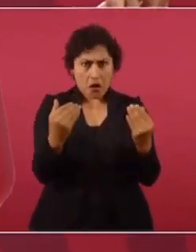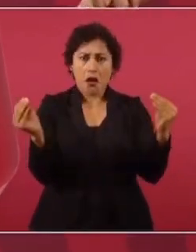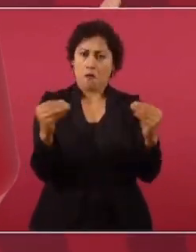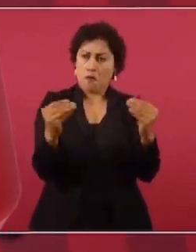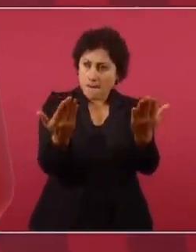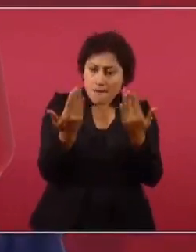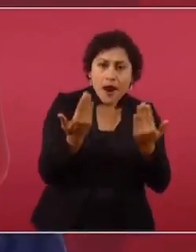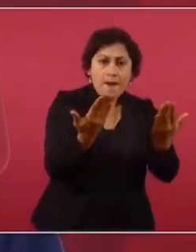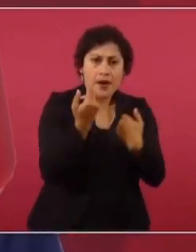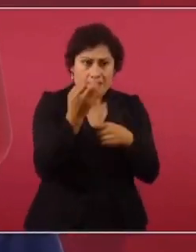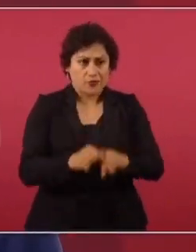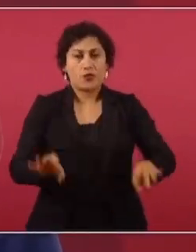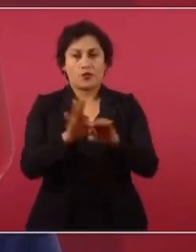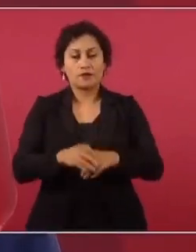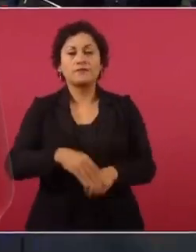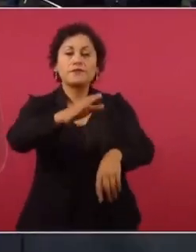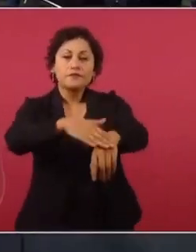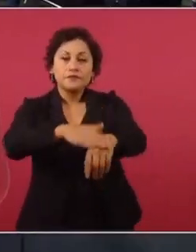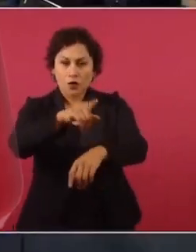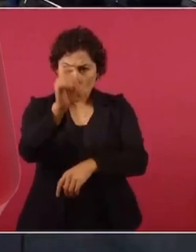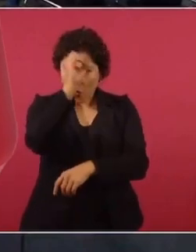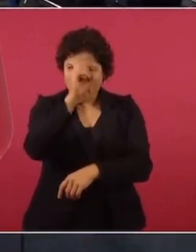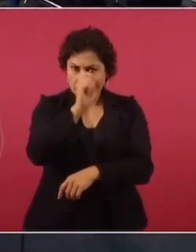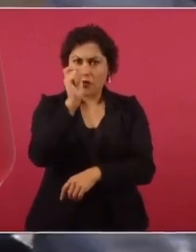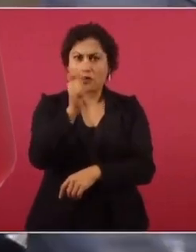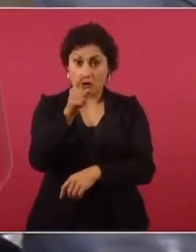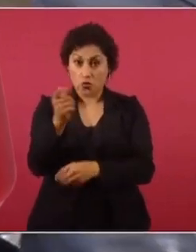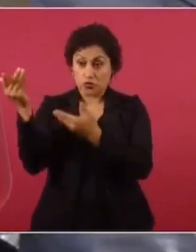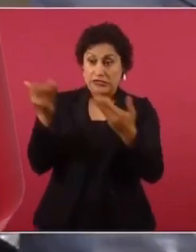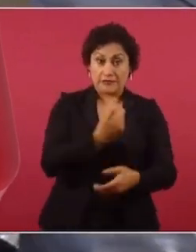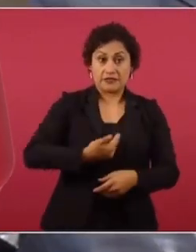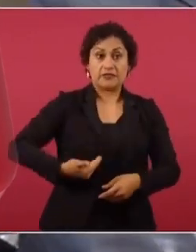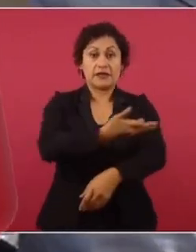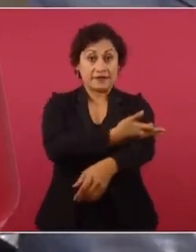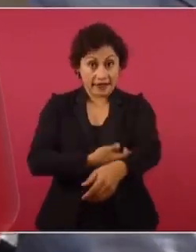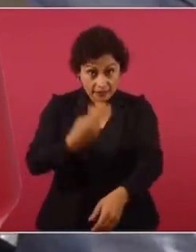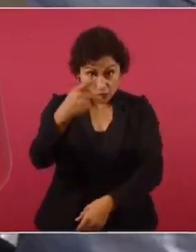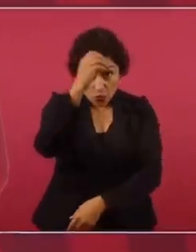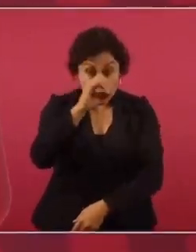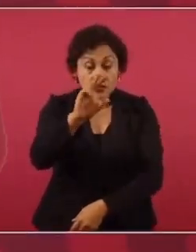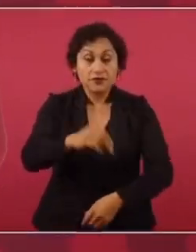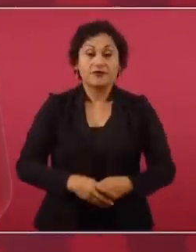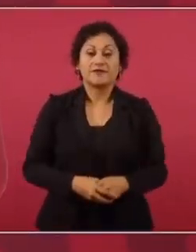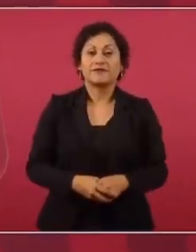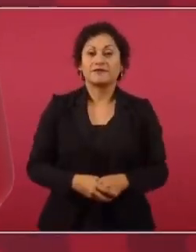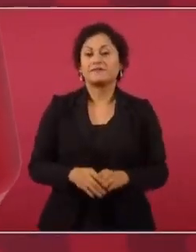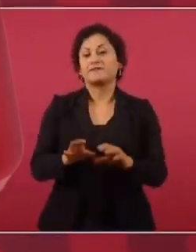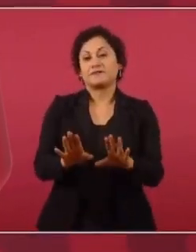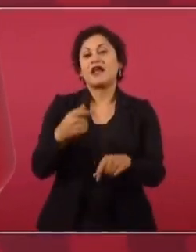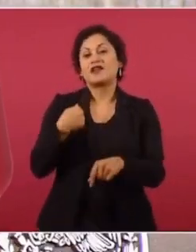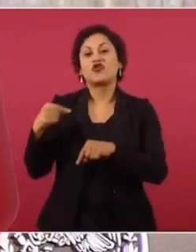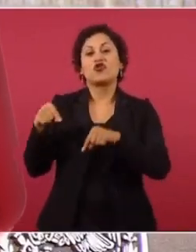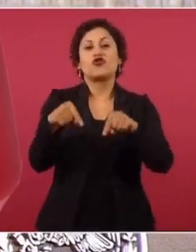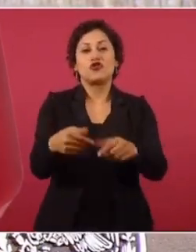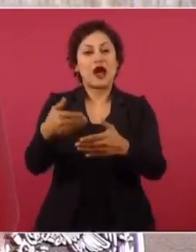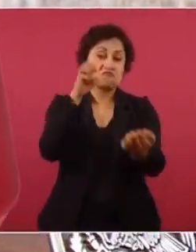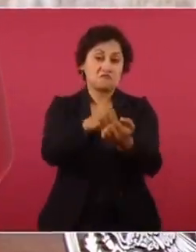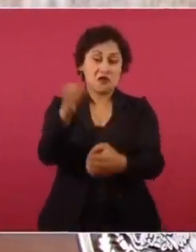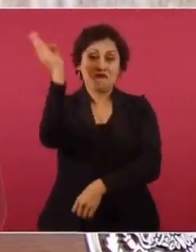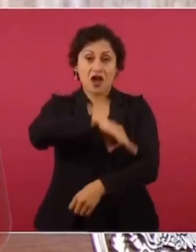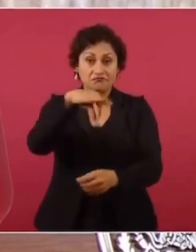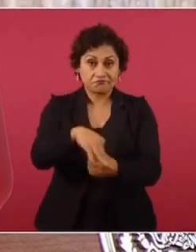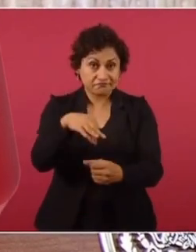el debate. ¿No considera entonces usted que llegó tarde a la presidencia de República? No, no llegué antes por el fraude electoral.